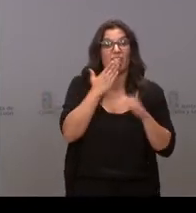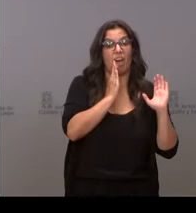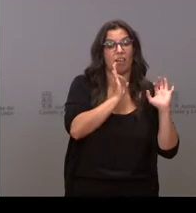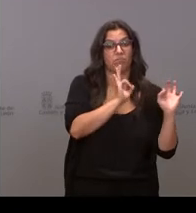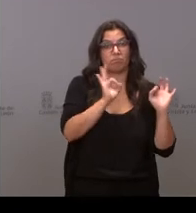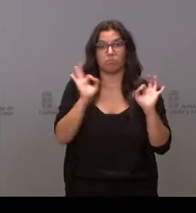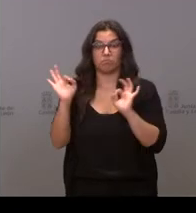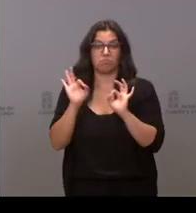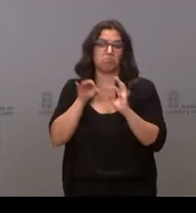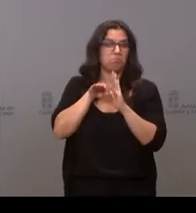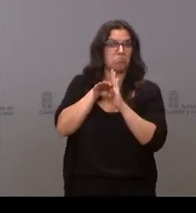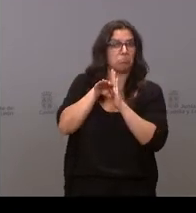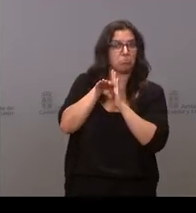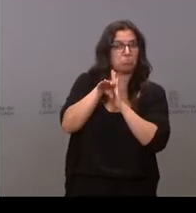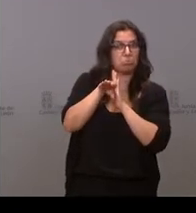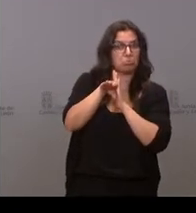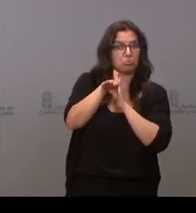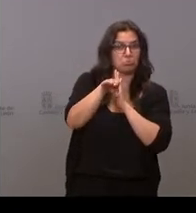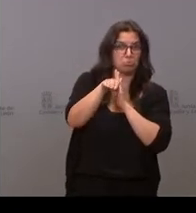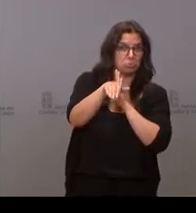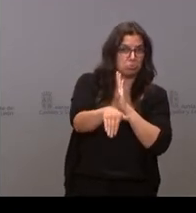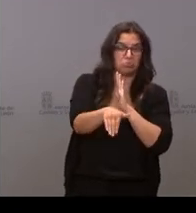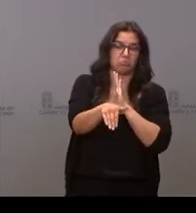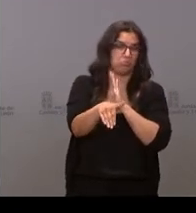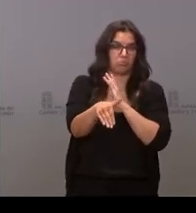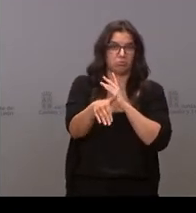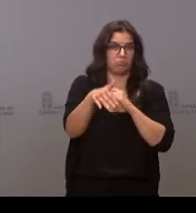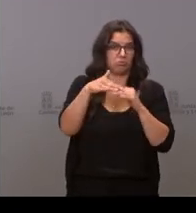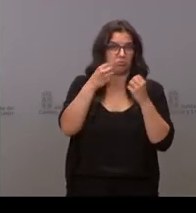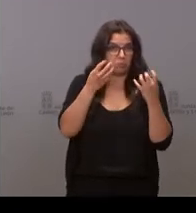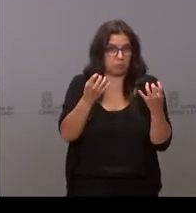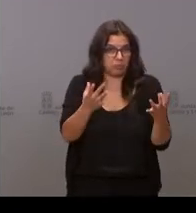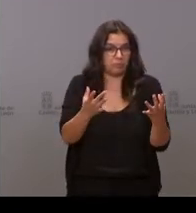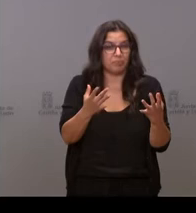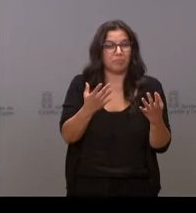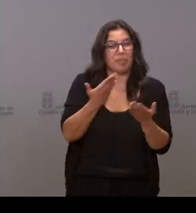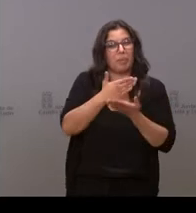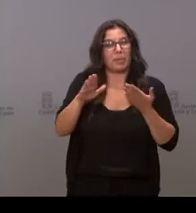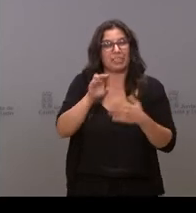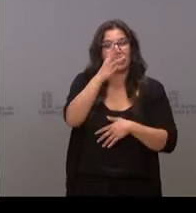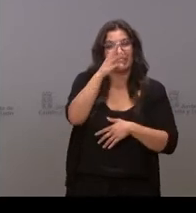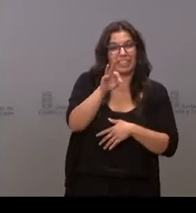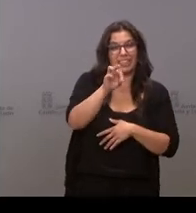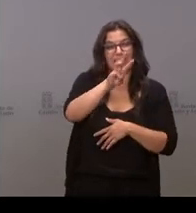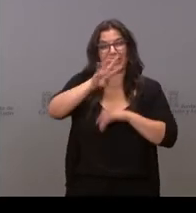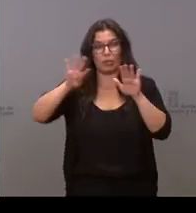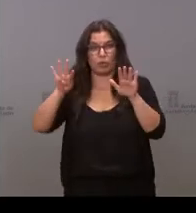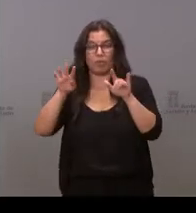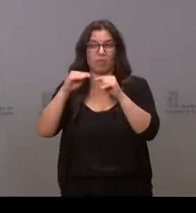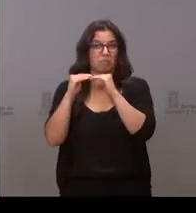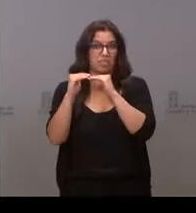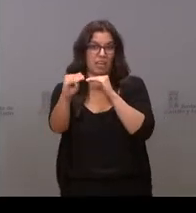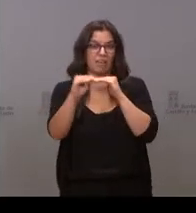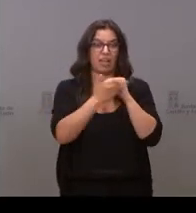una curva prácticamente descendente, a excepción del grupo de 30-39 que está prácticamente